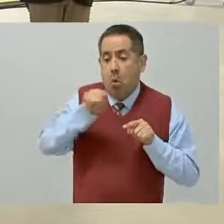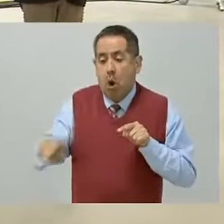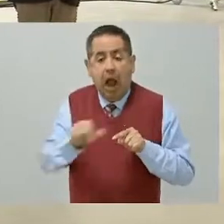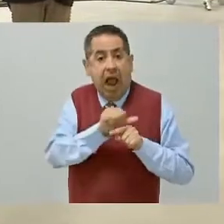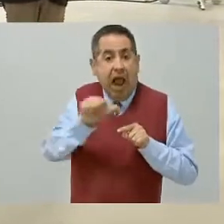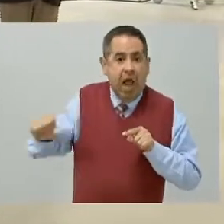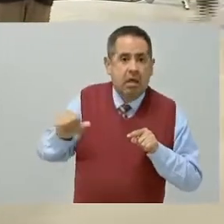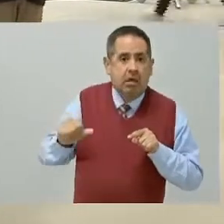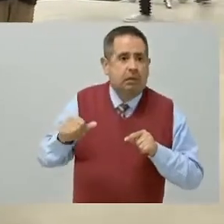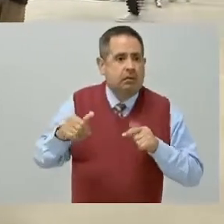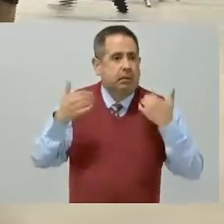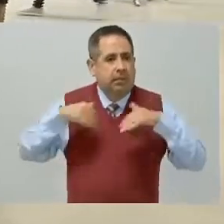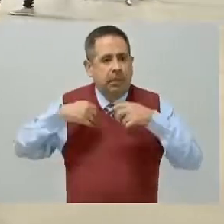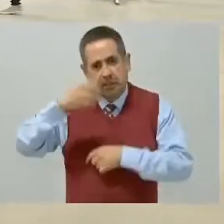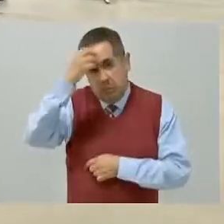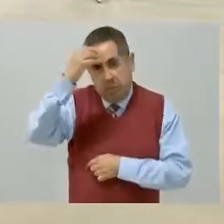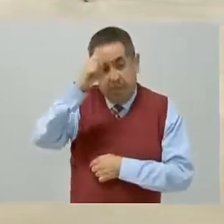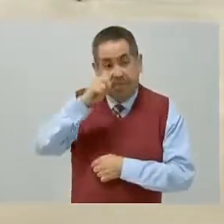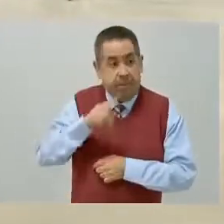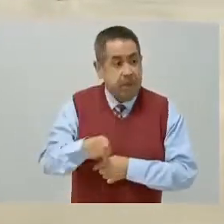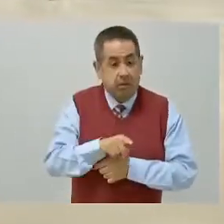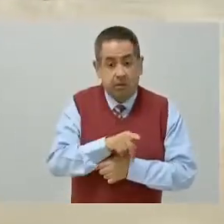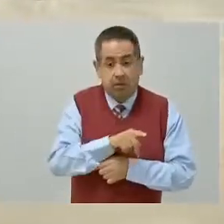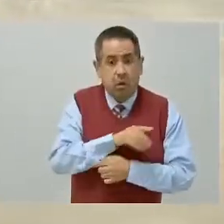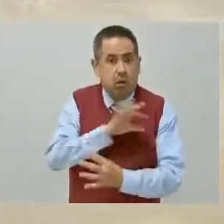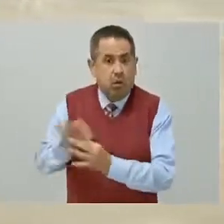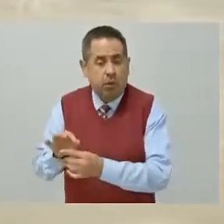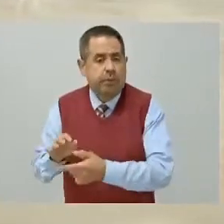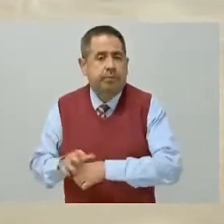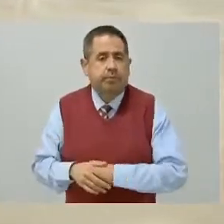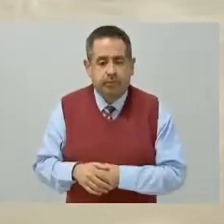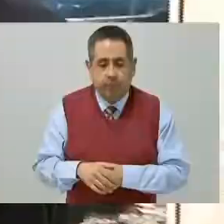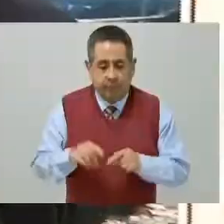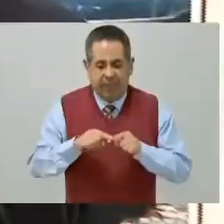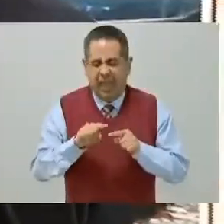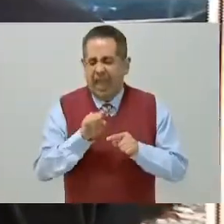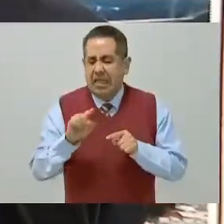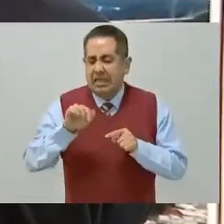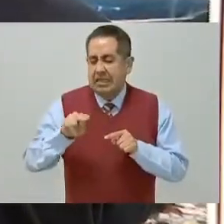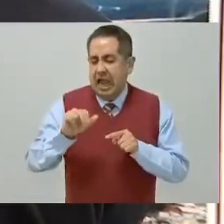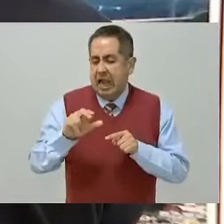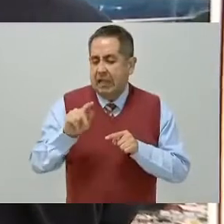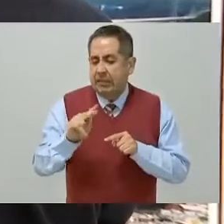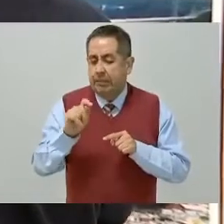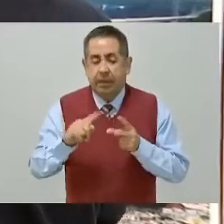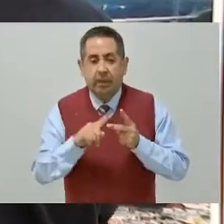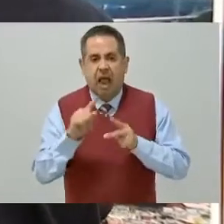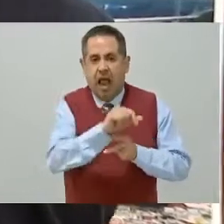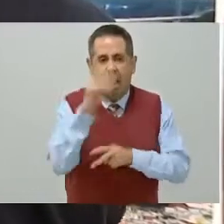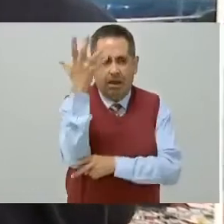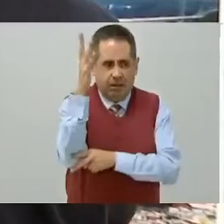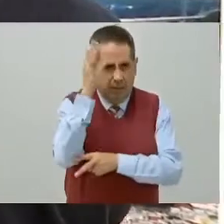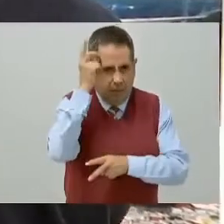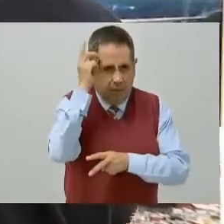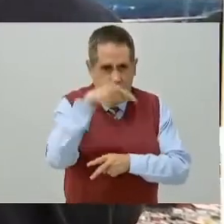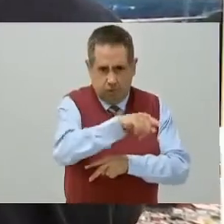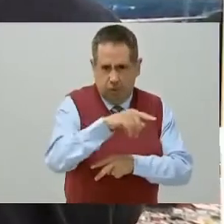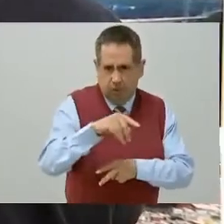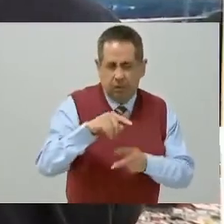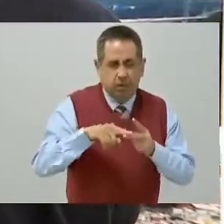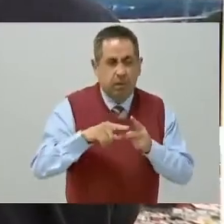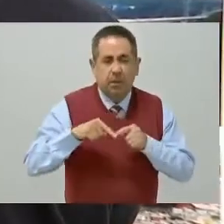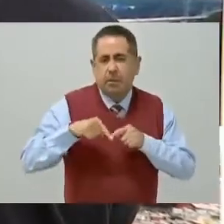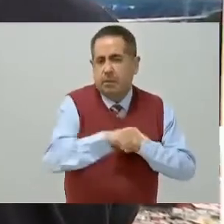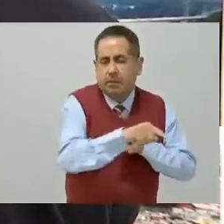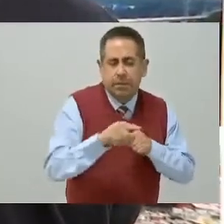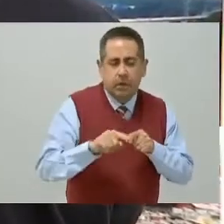servicio. En el tramo número uno, que va de Sinacantepec a La Marquesa, llevamos un avance del